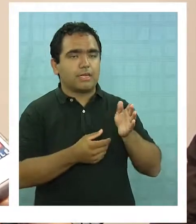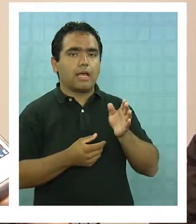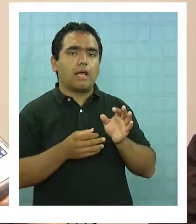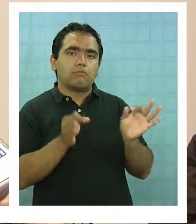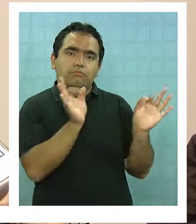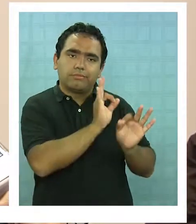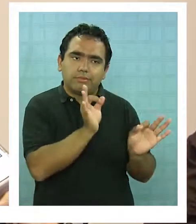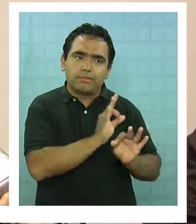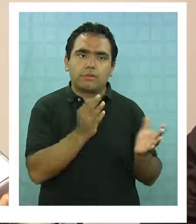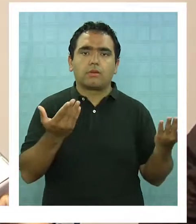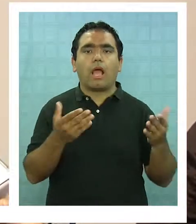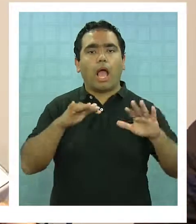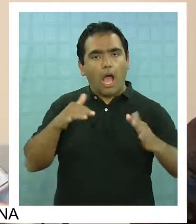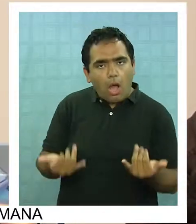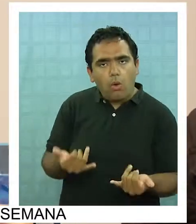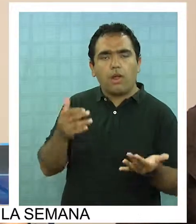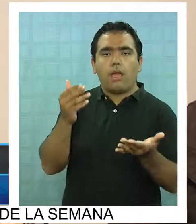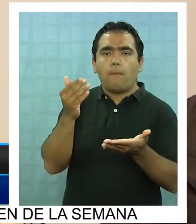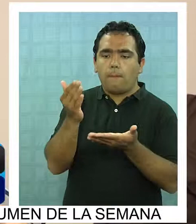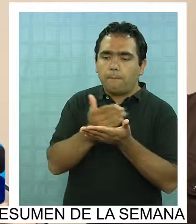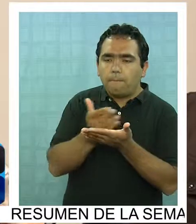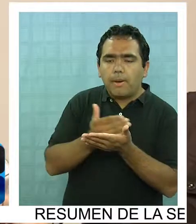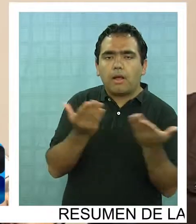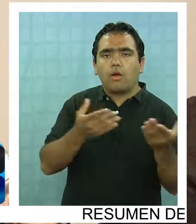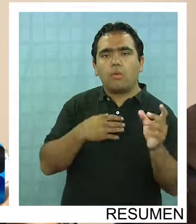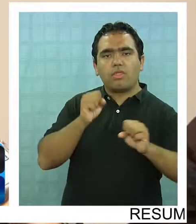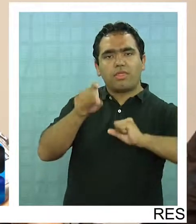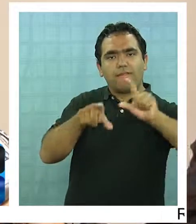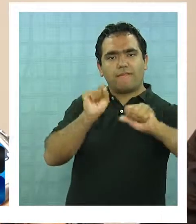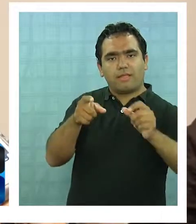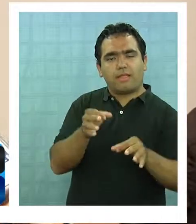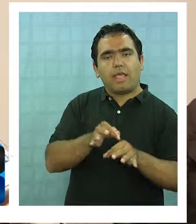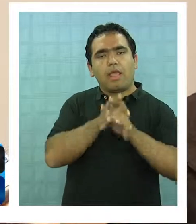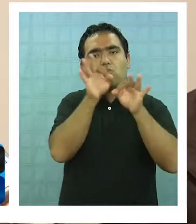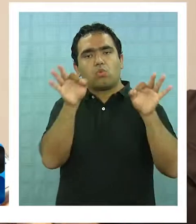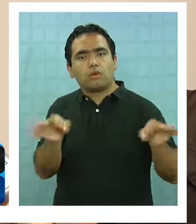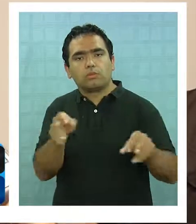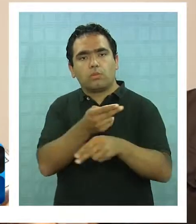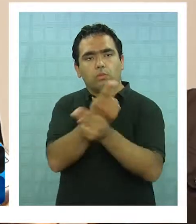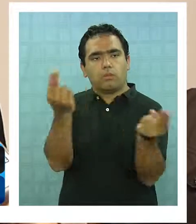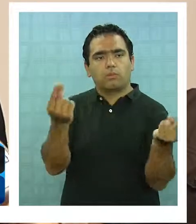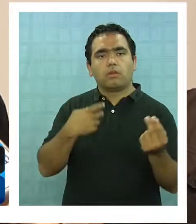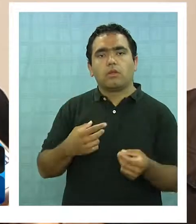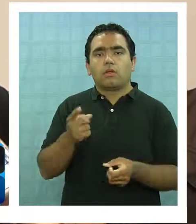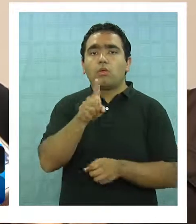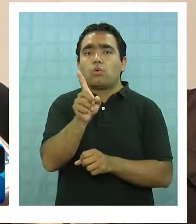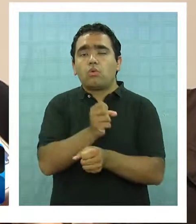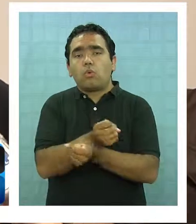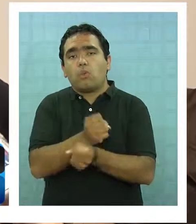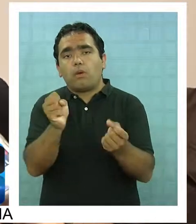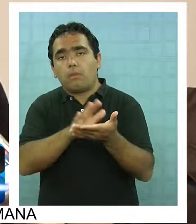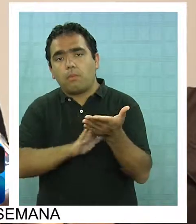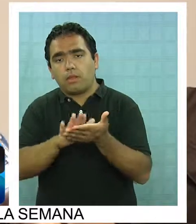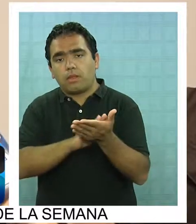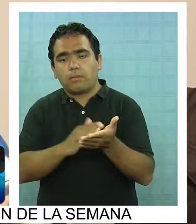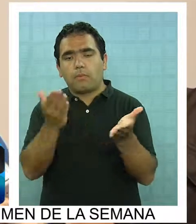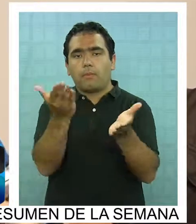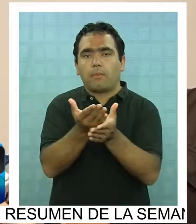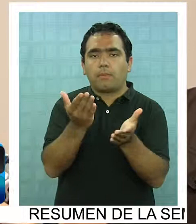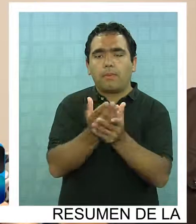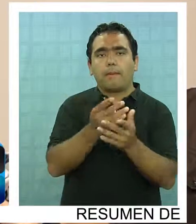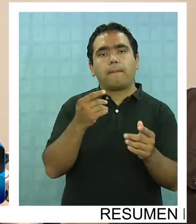octubre un plan para defender la educación pública. De nada sirve terminar con la discriminación en los particulares